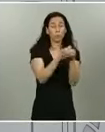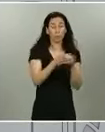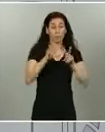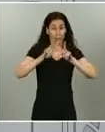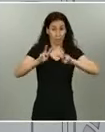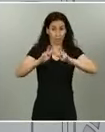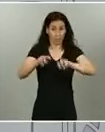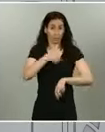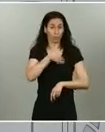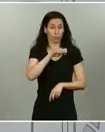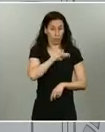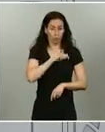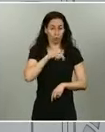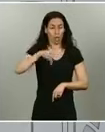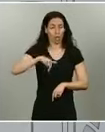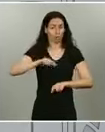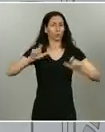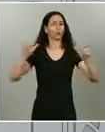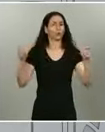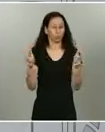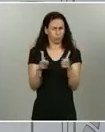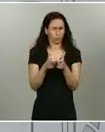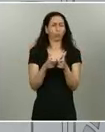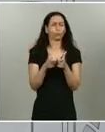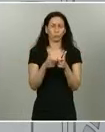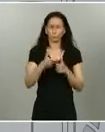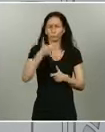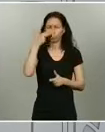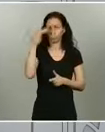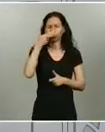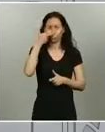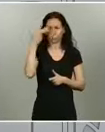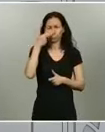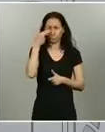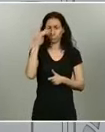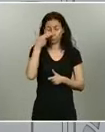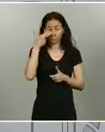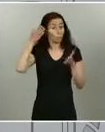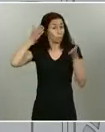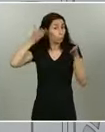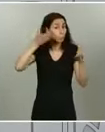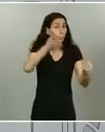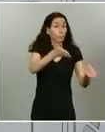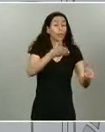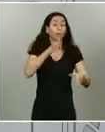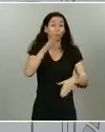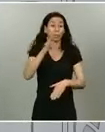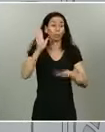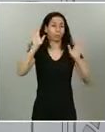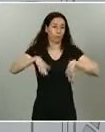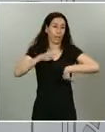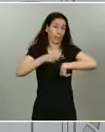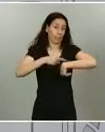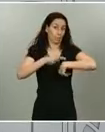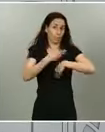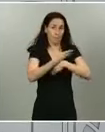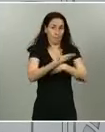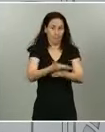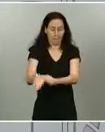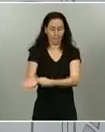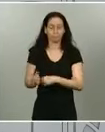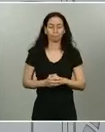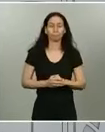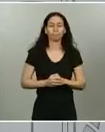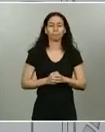reunión muy interesante, muy intensa y nos ha llevado un poquito más de tiempo del previsto. Y introduciendo ya los